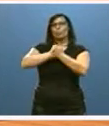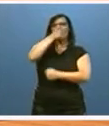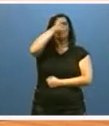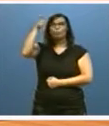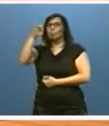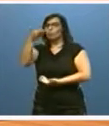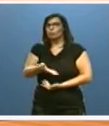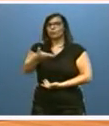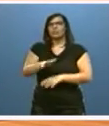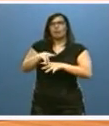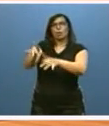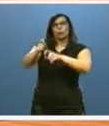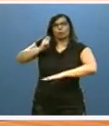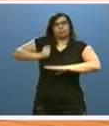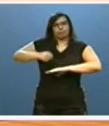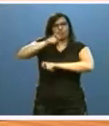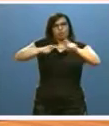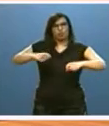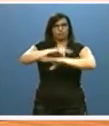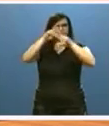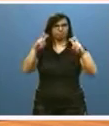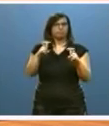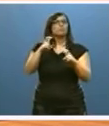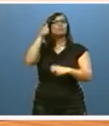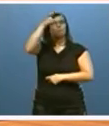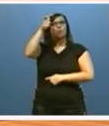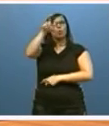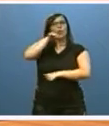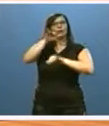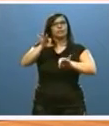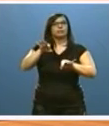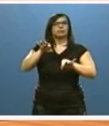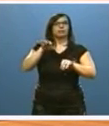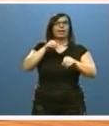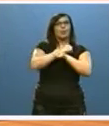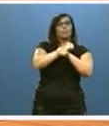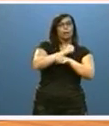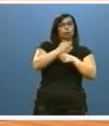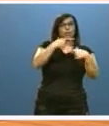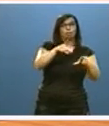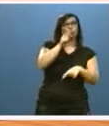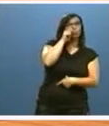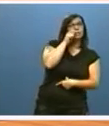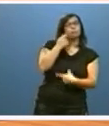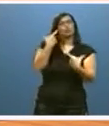fijar población, mediante convocatorias específicas dirigidas al empleo turístico y al empleo en el sector forestal.